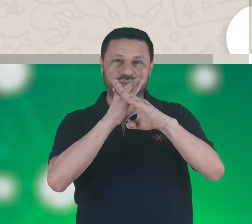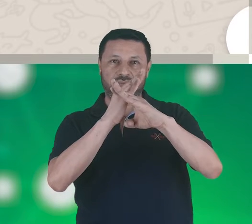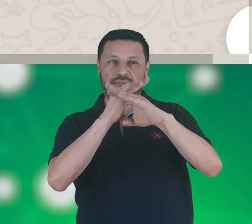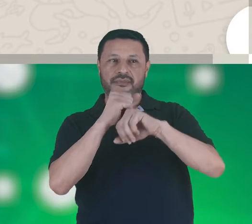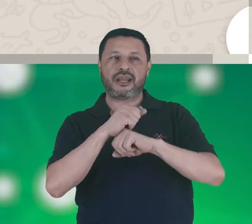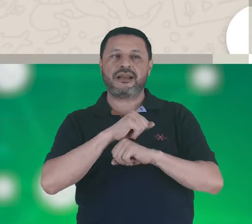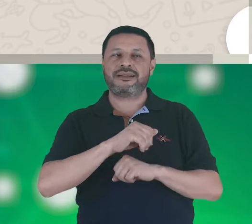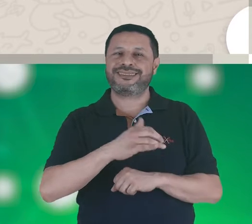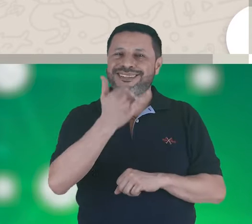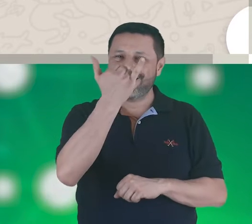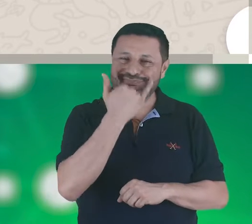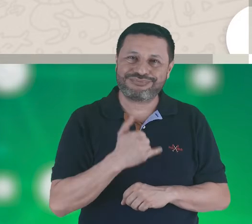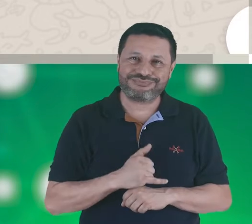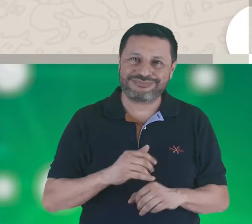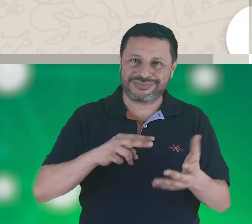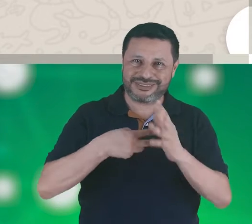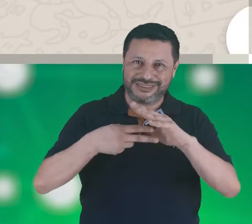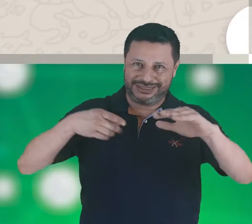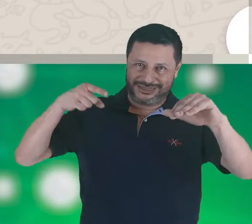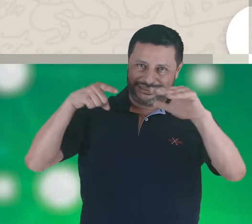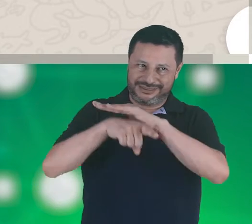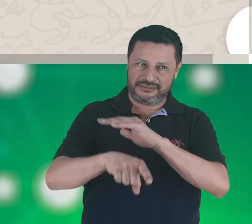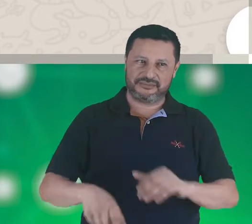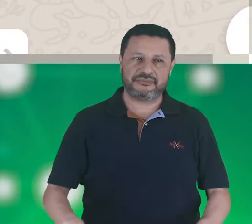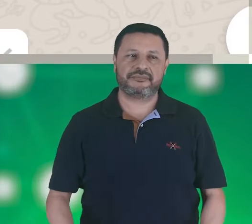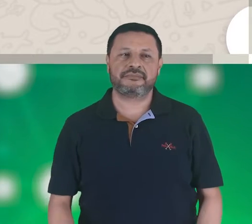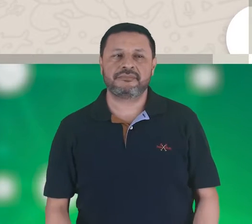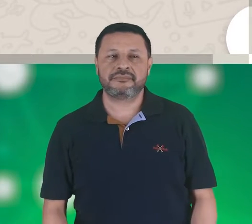bloqueo. Si falla, entonces es gol.